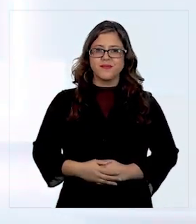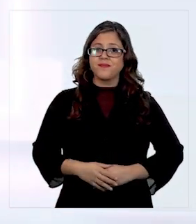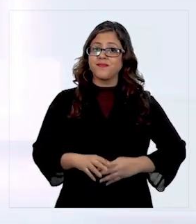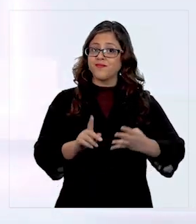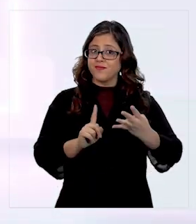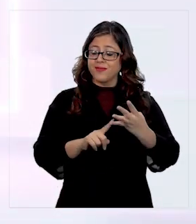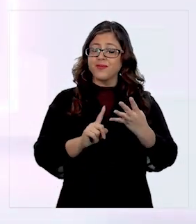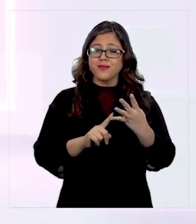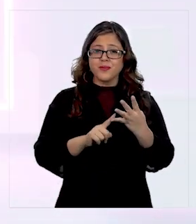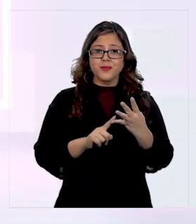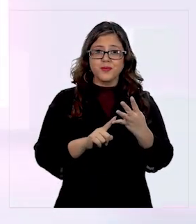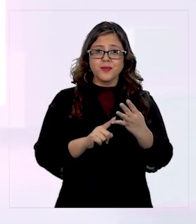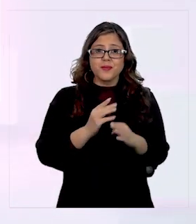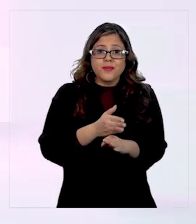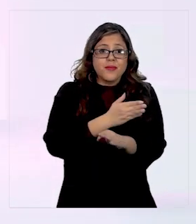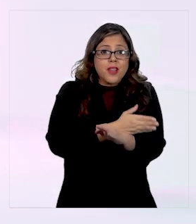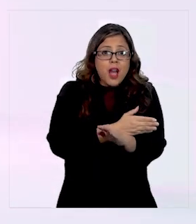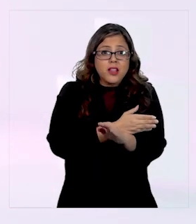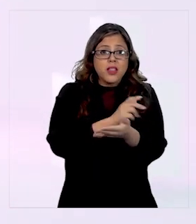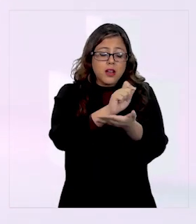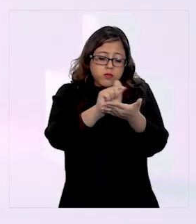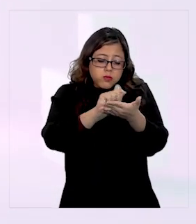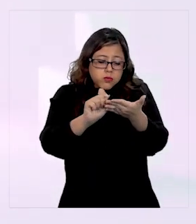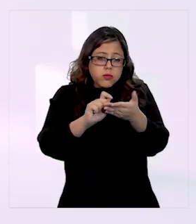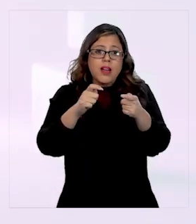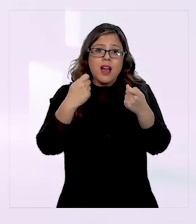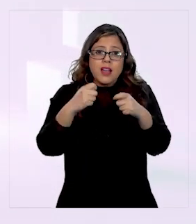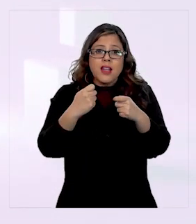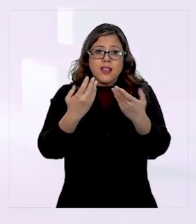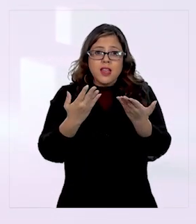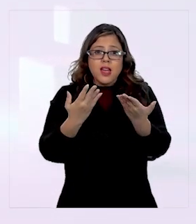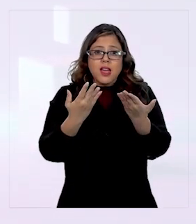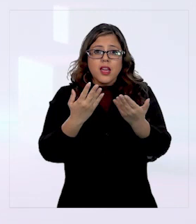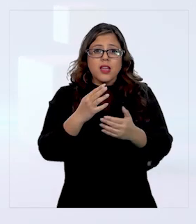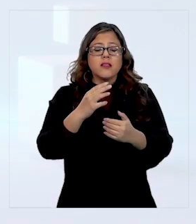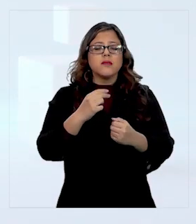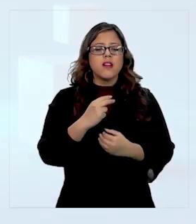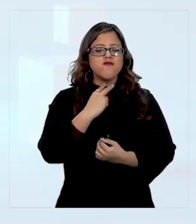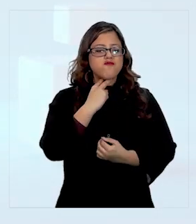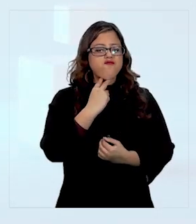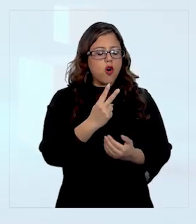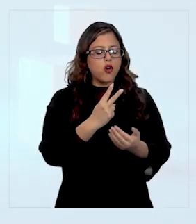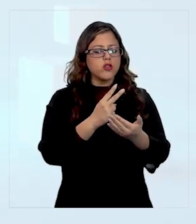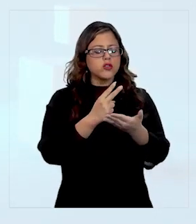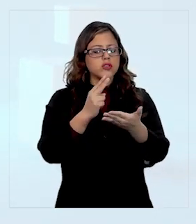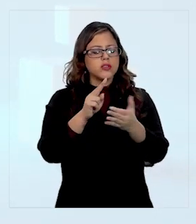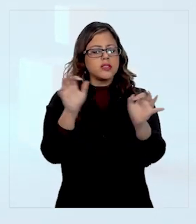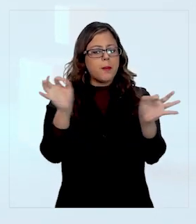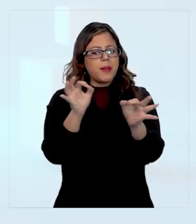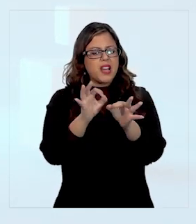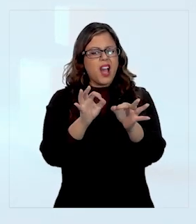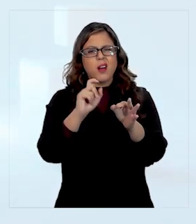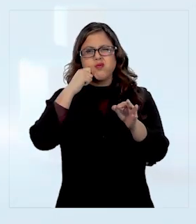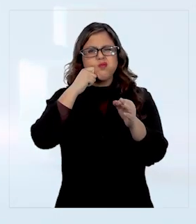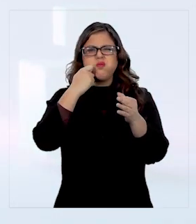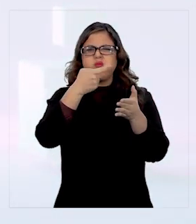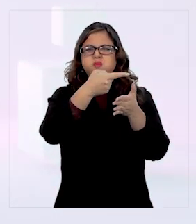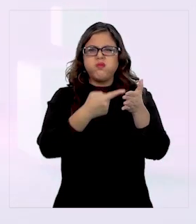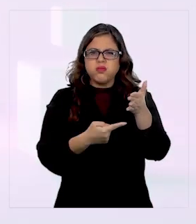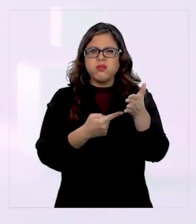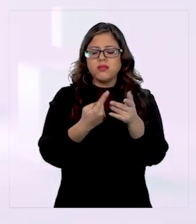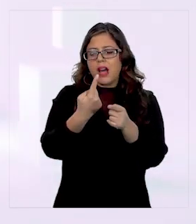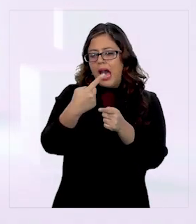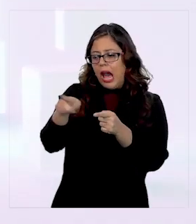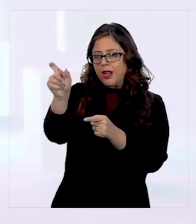4. Antes de escribir, trata de parafrasear el texto en voz alta y explicar la idea principal de éste